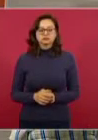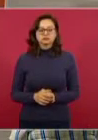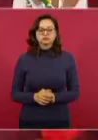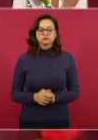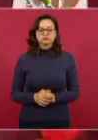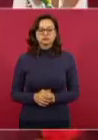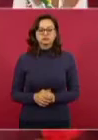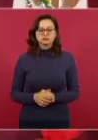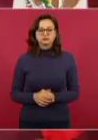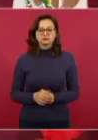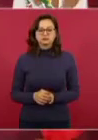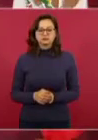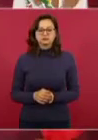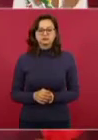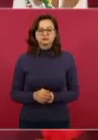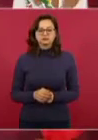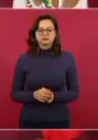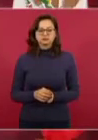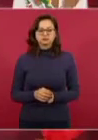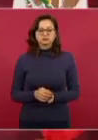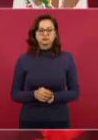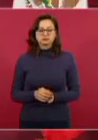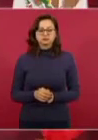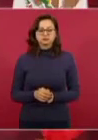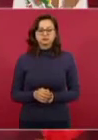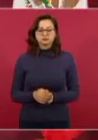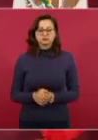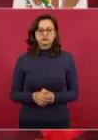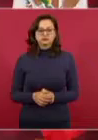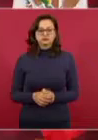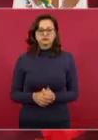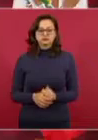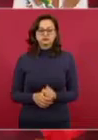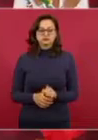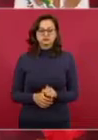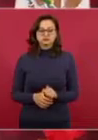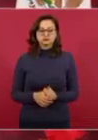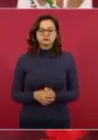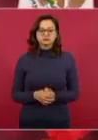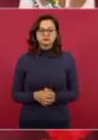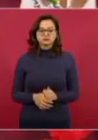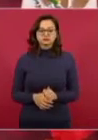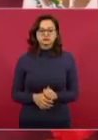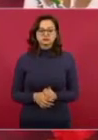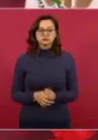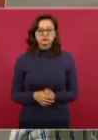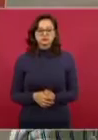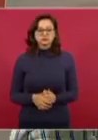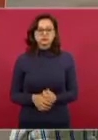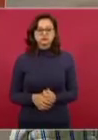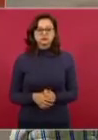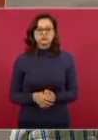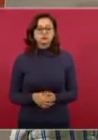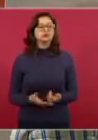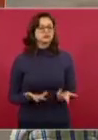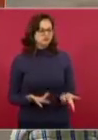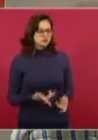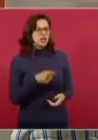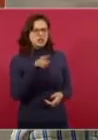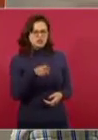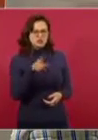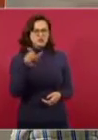Pero a ver si no tienes fotografías del nuevo desarrollo de Xcaret